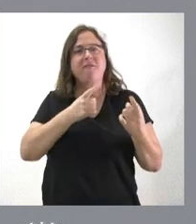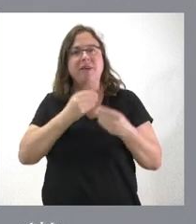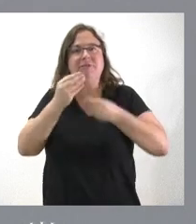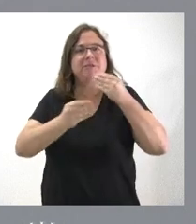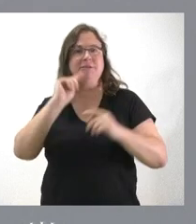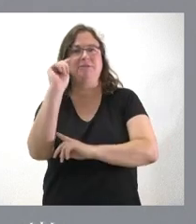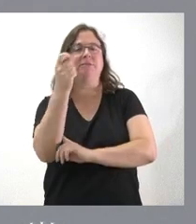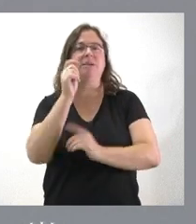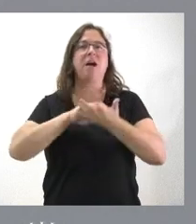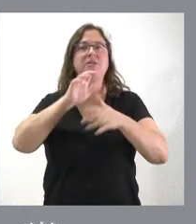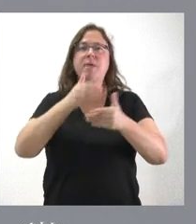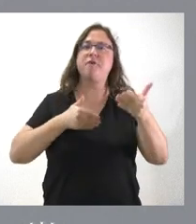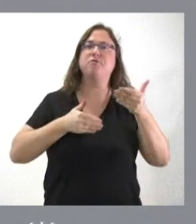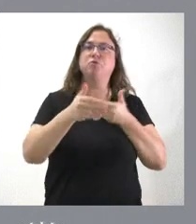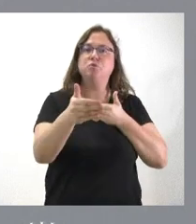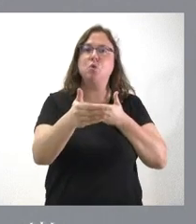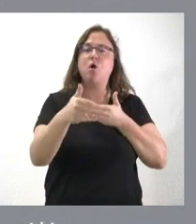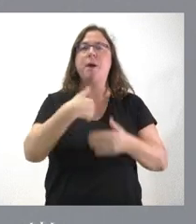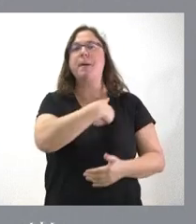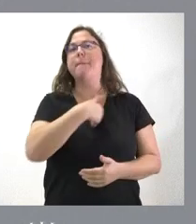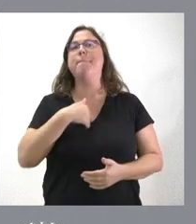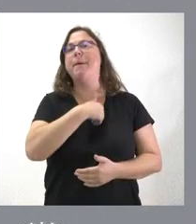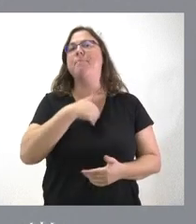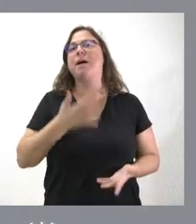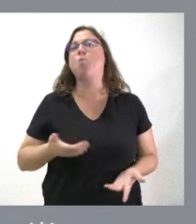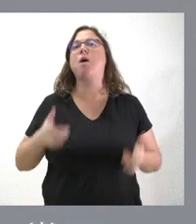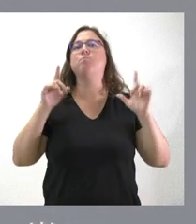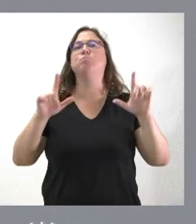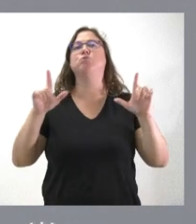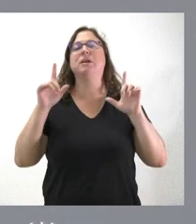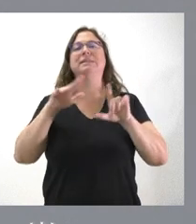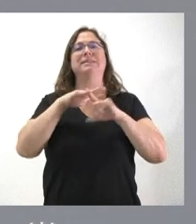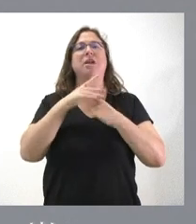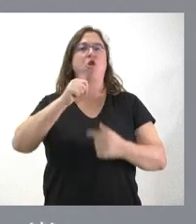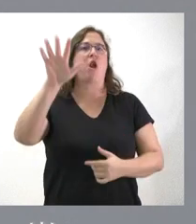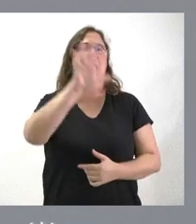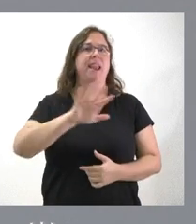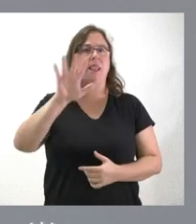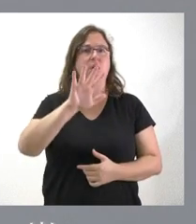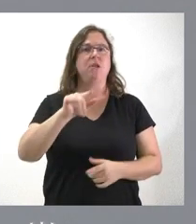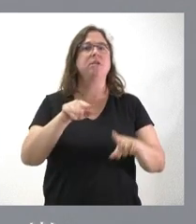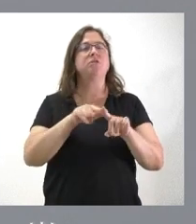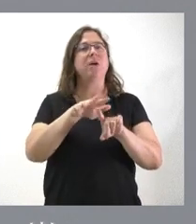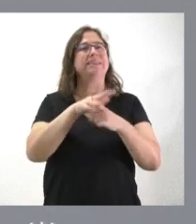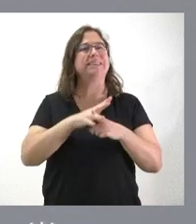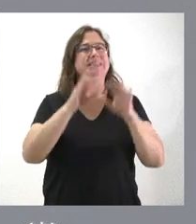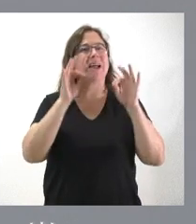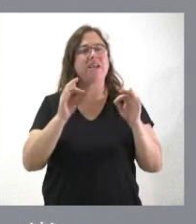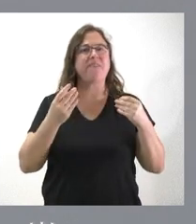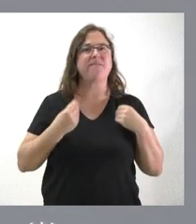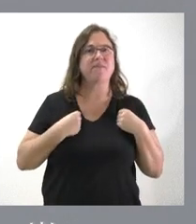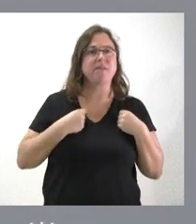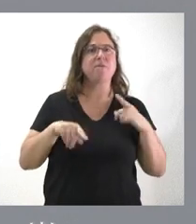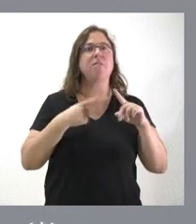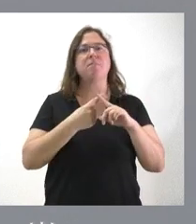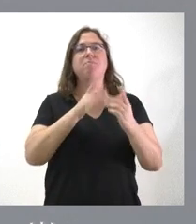León el futuro, cuál es nuestro papel protagonista dentro del contexto nacional, cuáles son las circunstancias que vivimos y